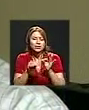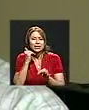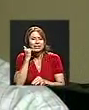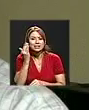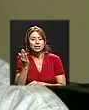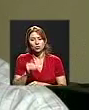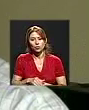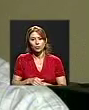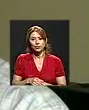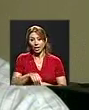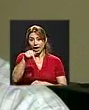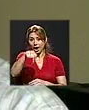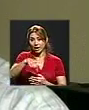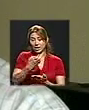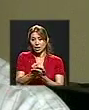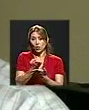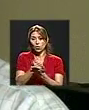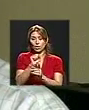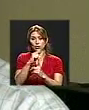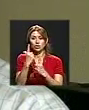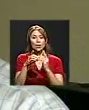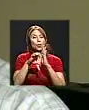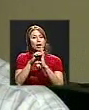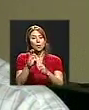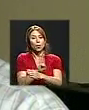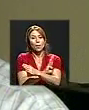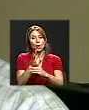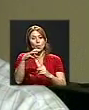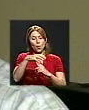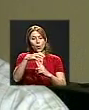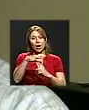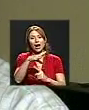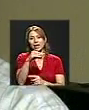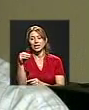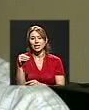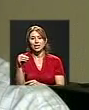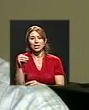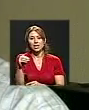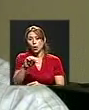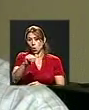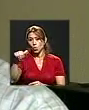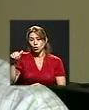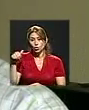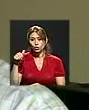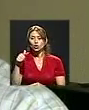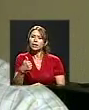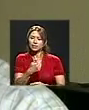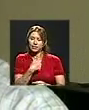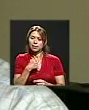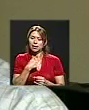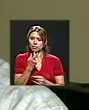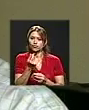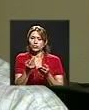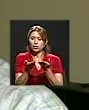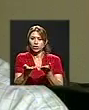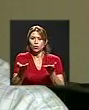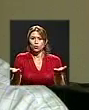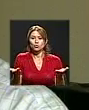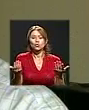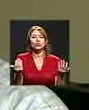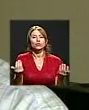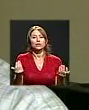Aquí la economía social, por ejemplo el Banco Popular y otros, cuentan con recursos que